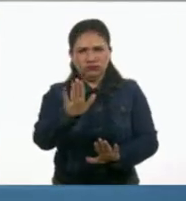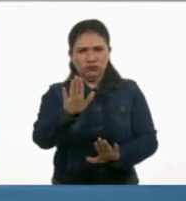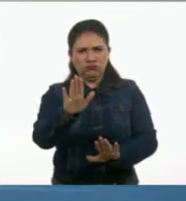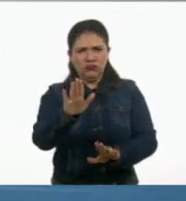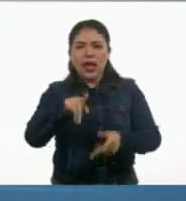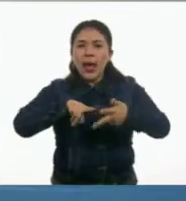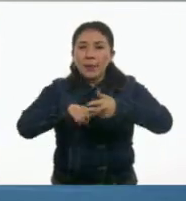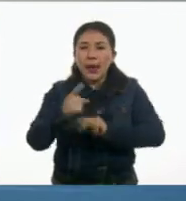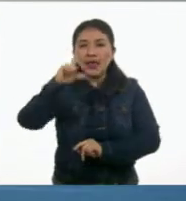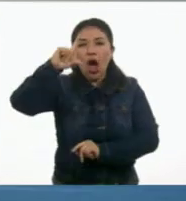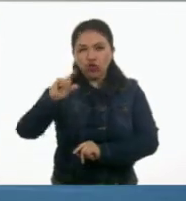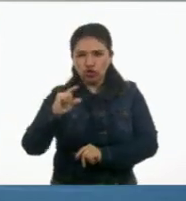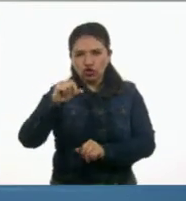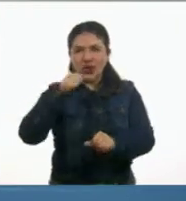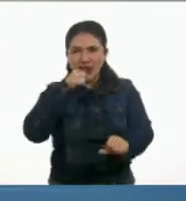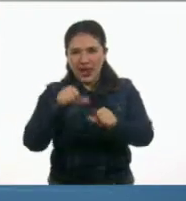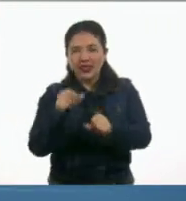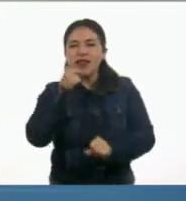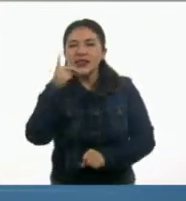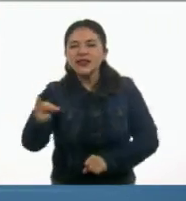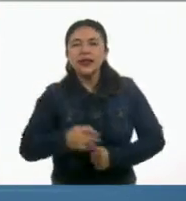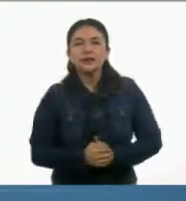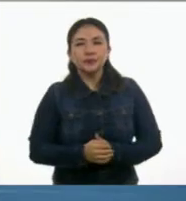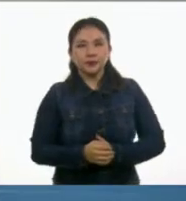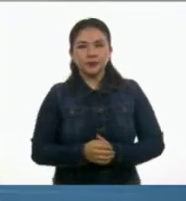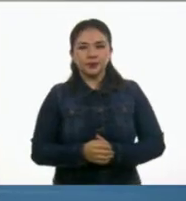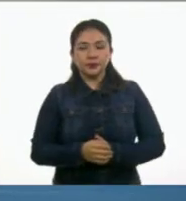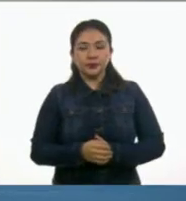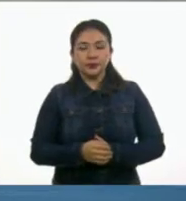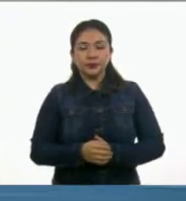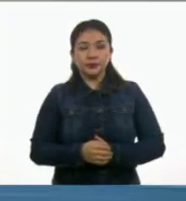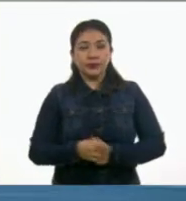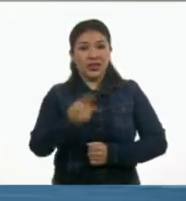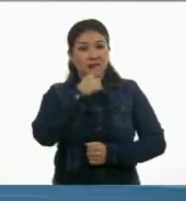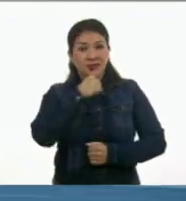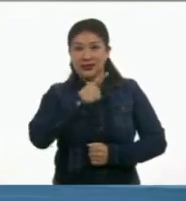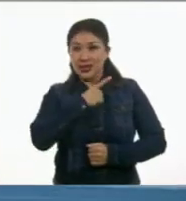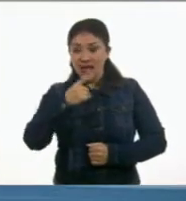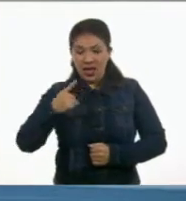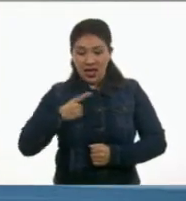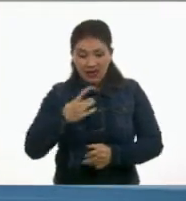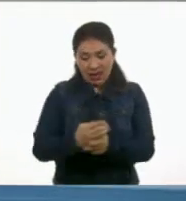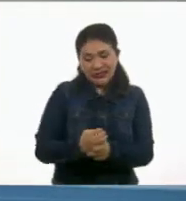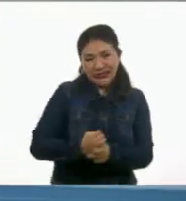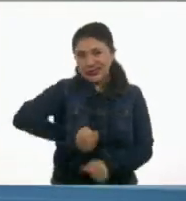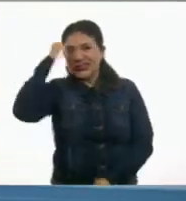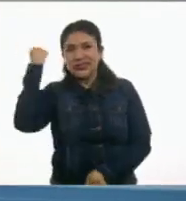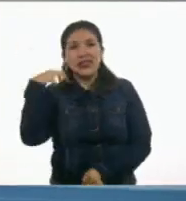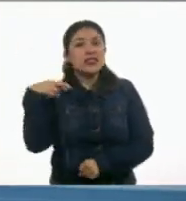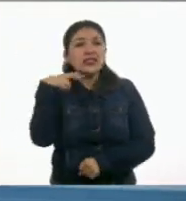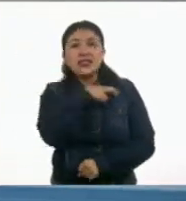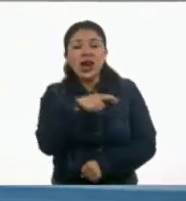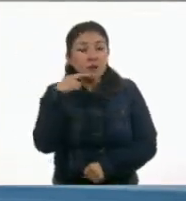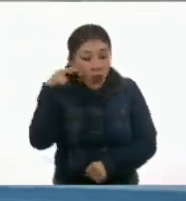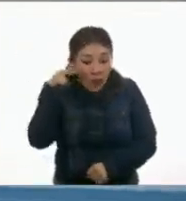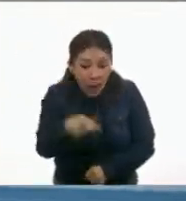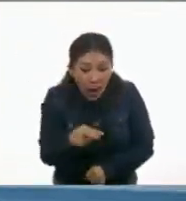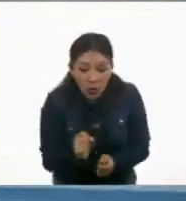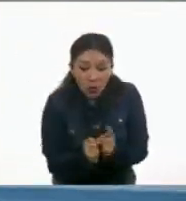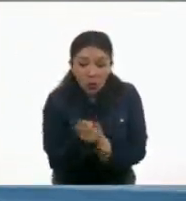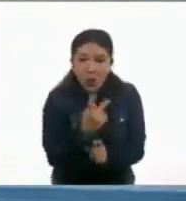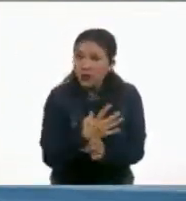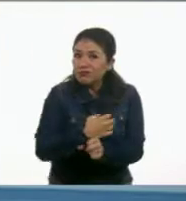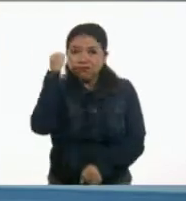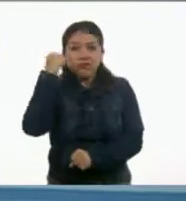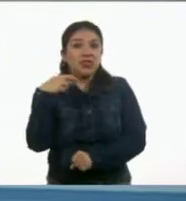con minúscula. Y dice así. Hay que arrancarla tan pronto como se le reconozca. Muy